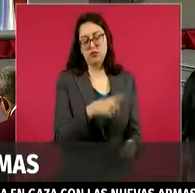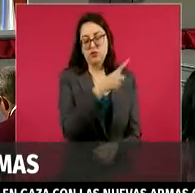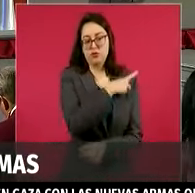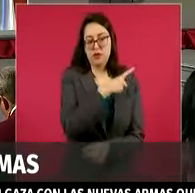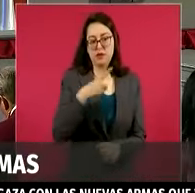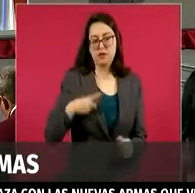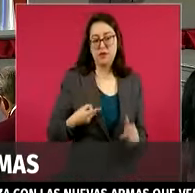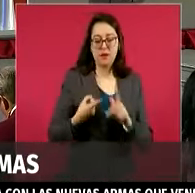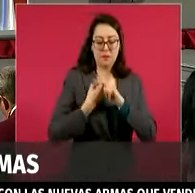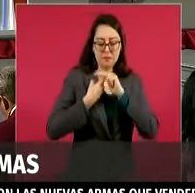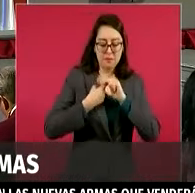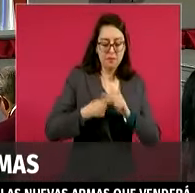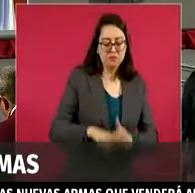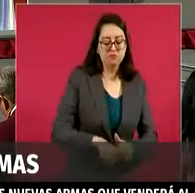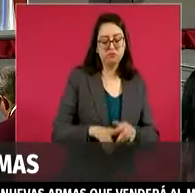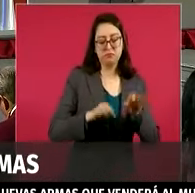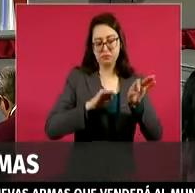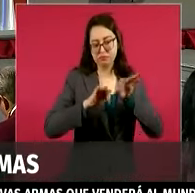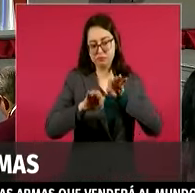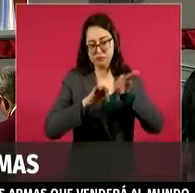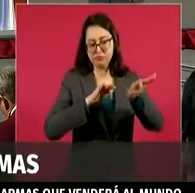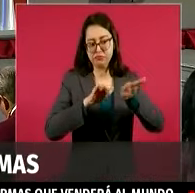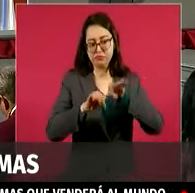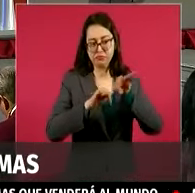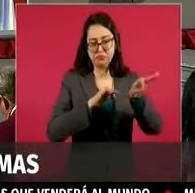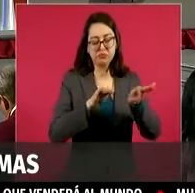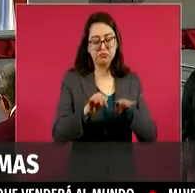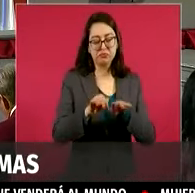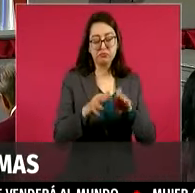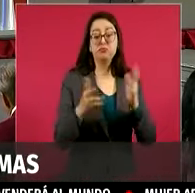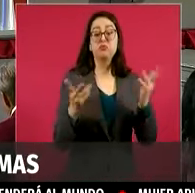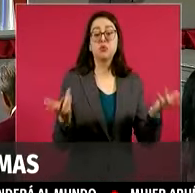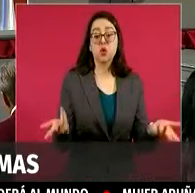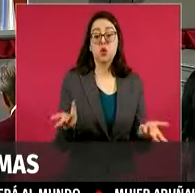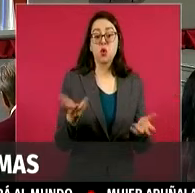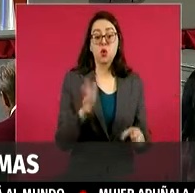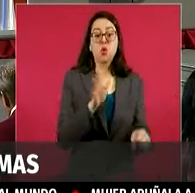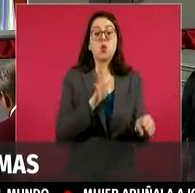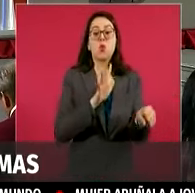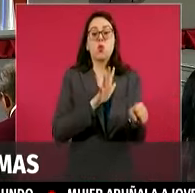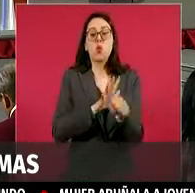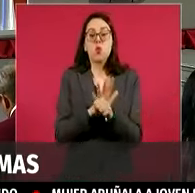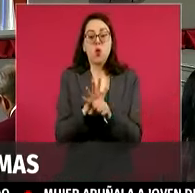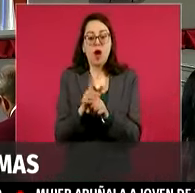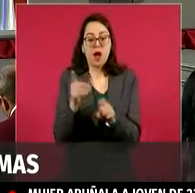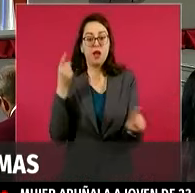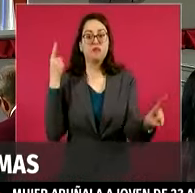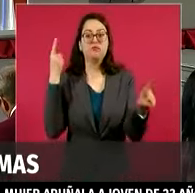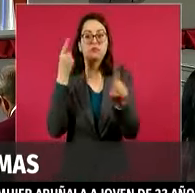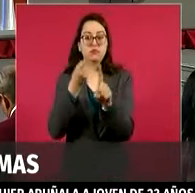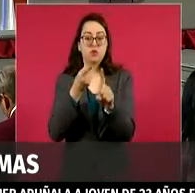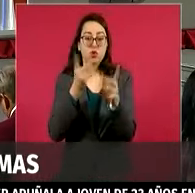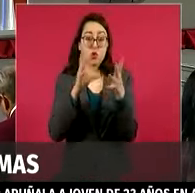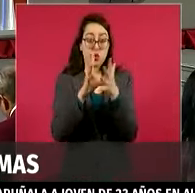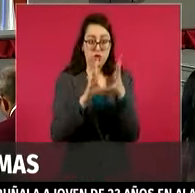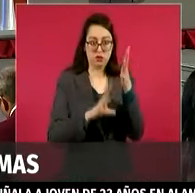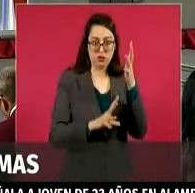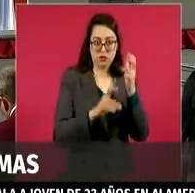pasa entonces con el análisis que se hace de estos, como ya se dijo,